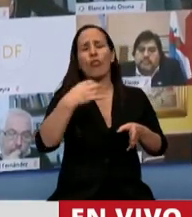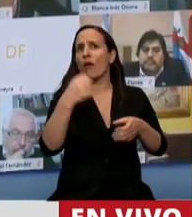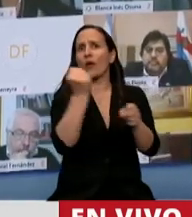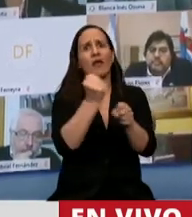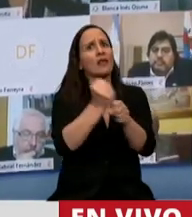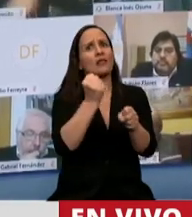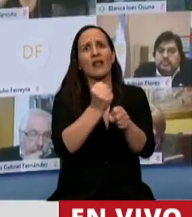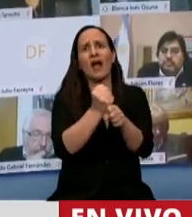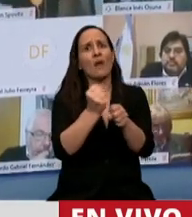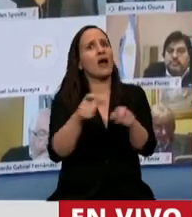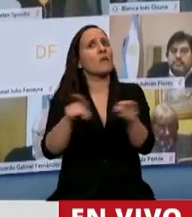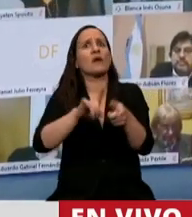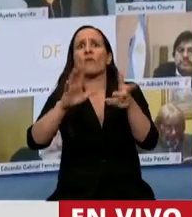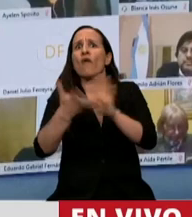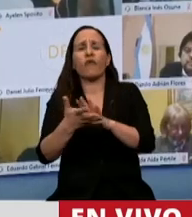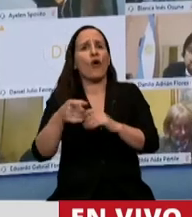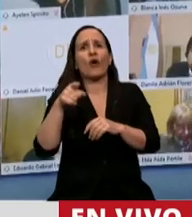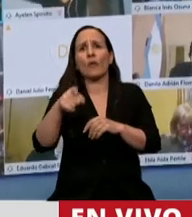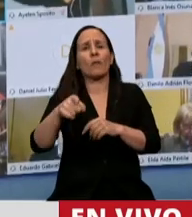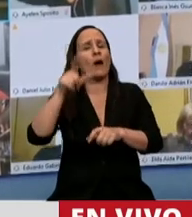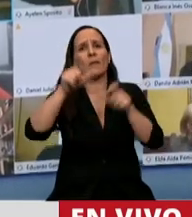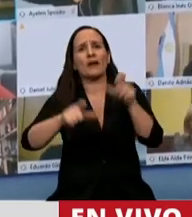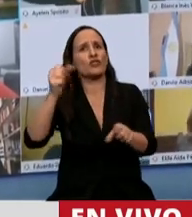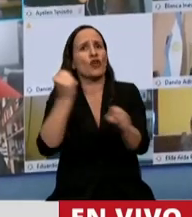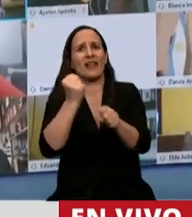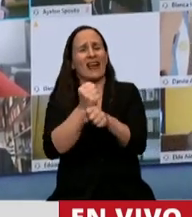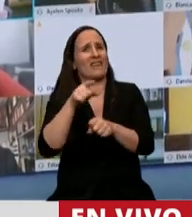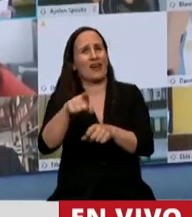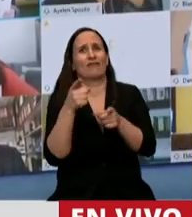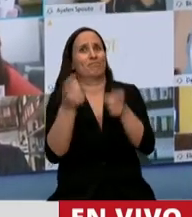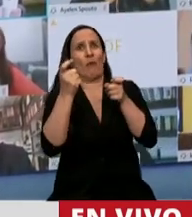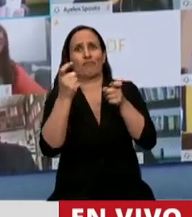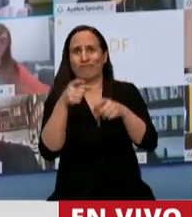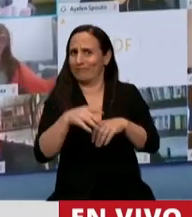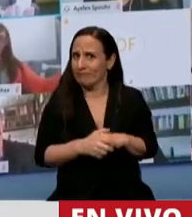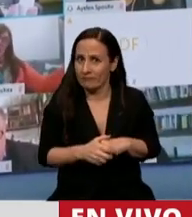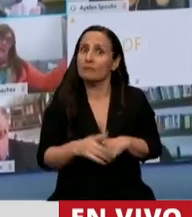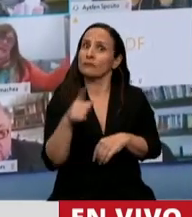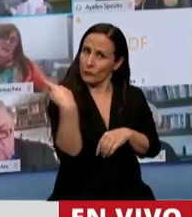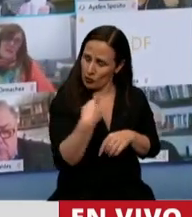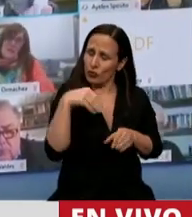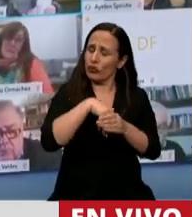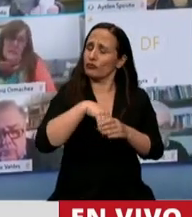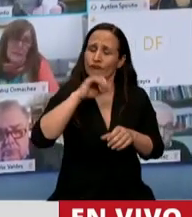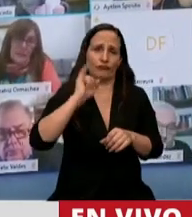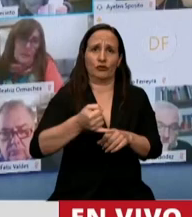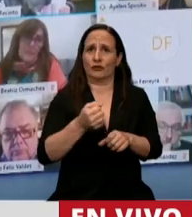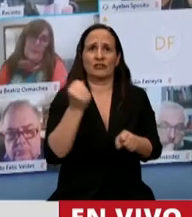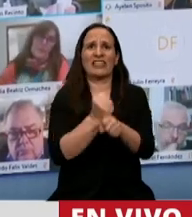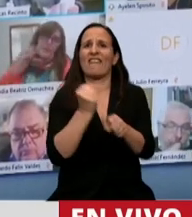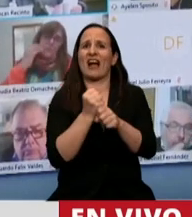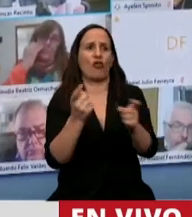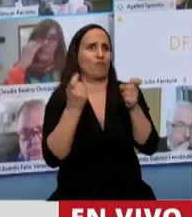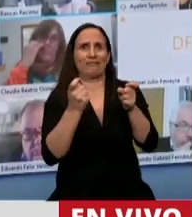todos los ámbitos del personal esencial y nosotros lo somos, el Parlamento es para hablar y